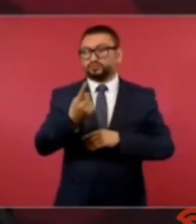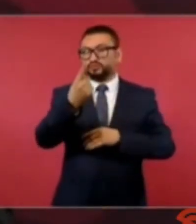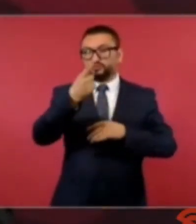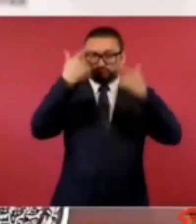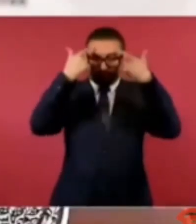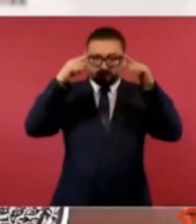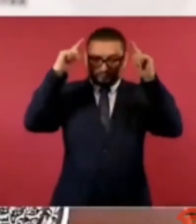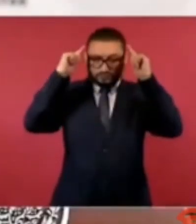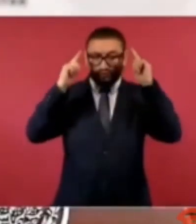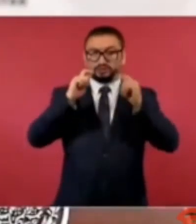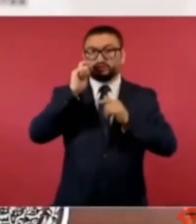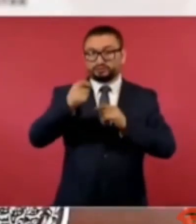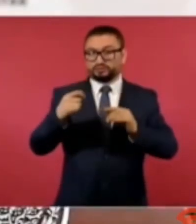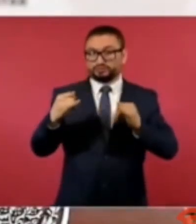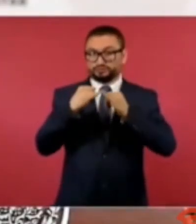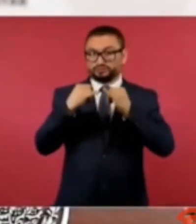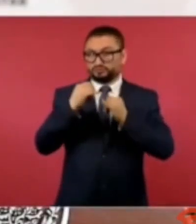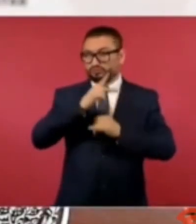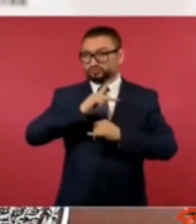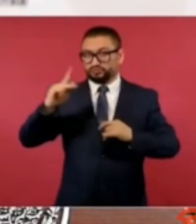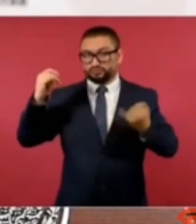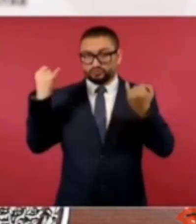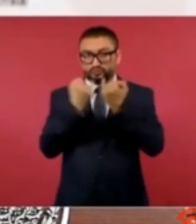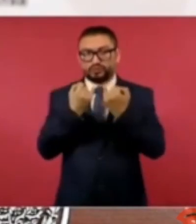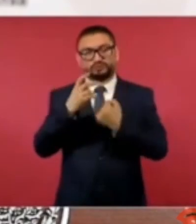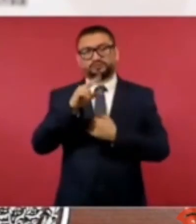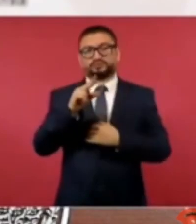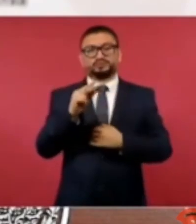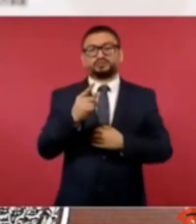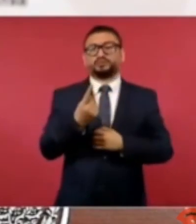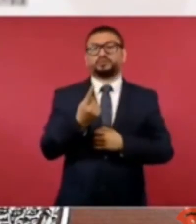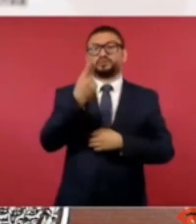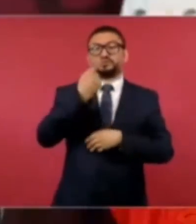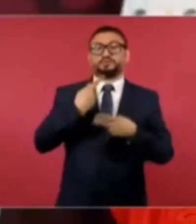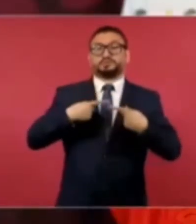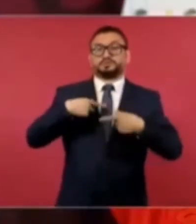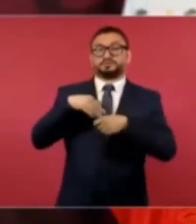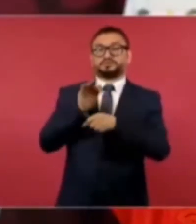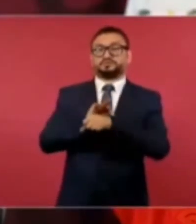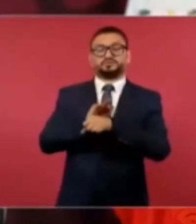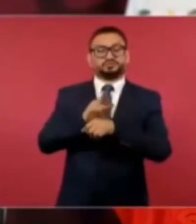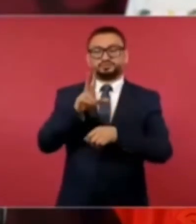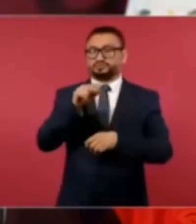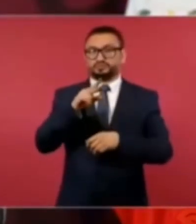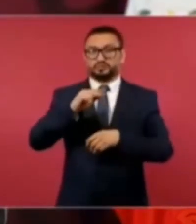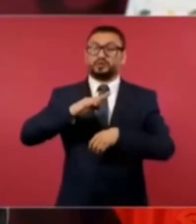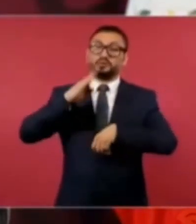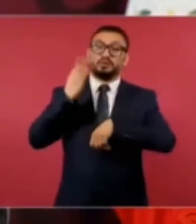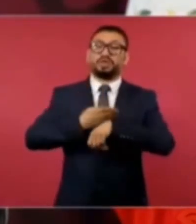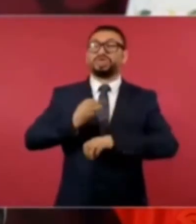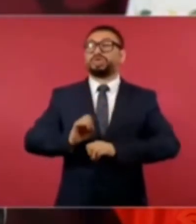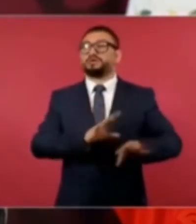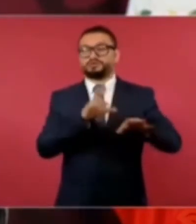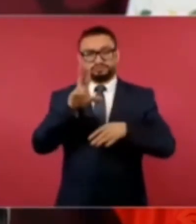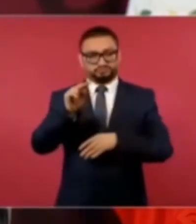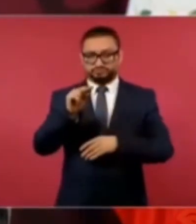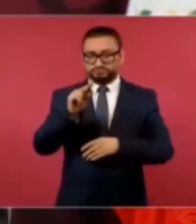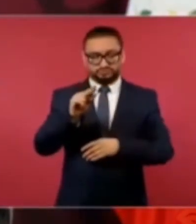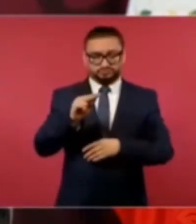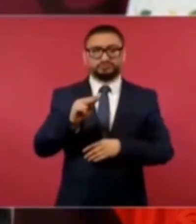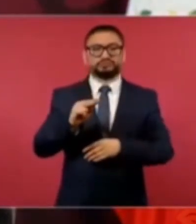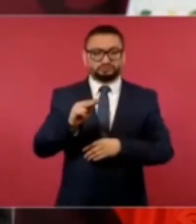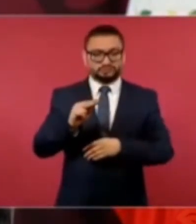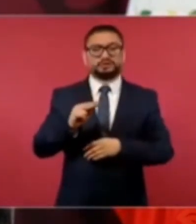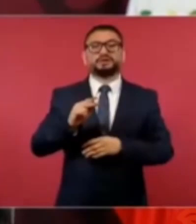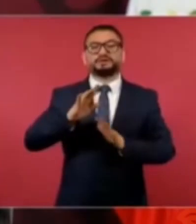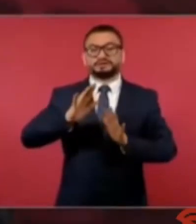una institución no se puede proteger a nadie no debe haber impunidad y han avanzado mucho